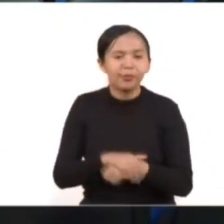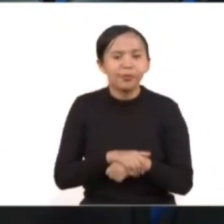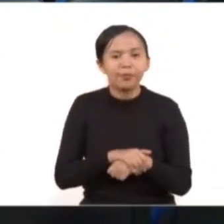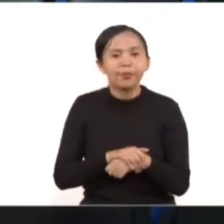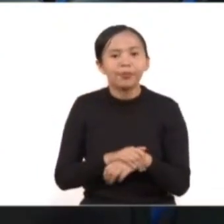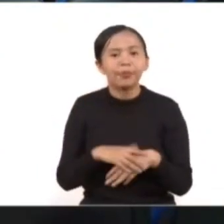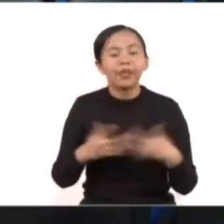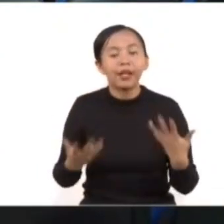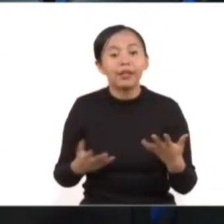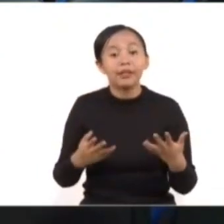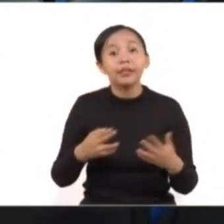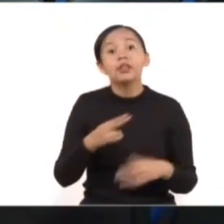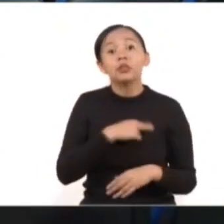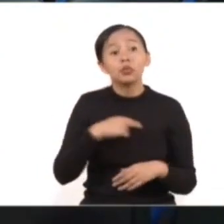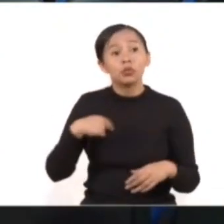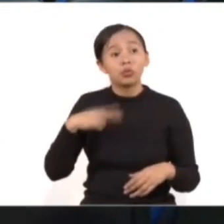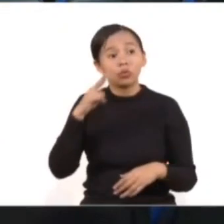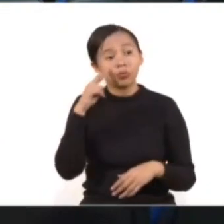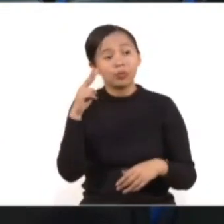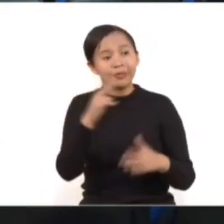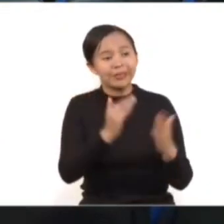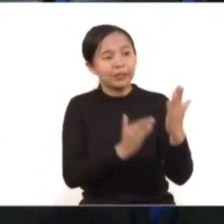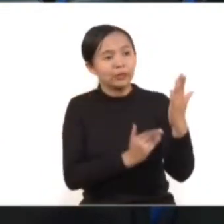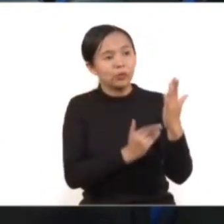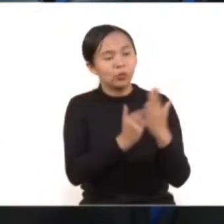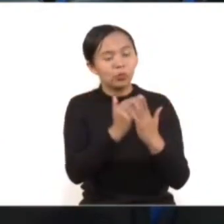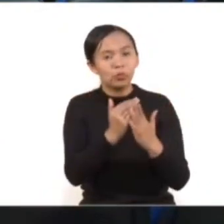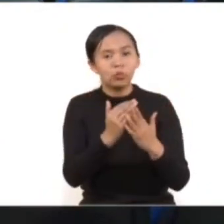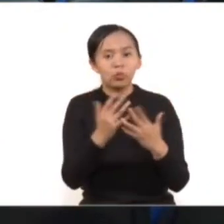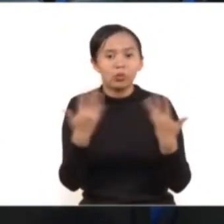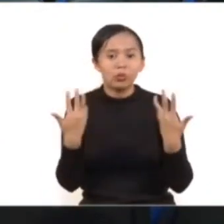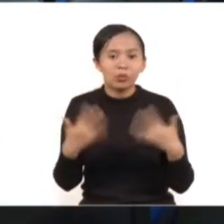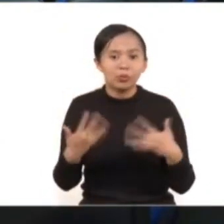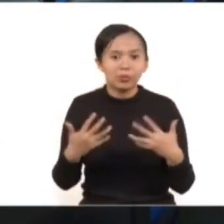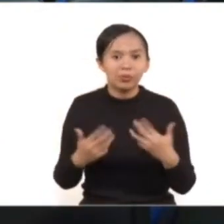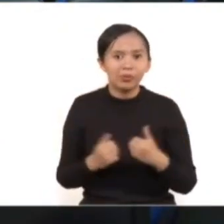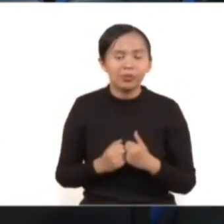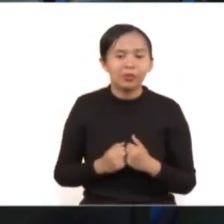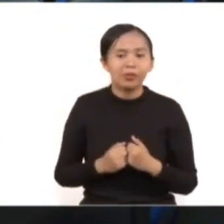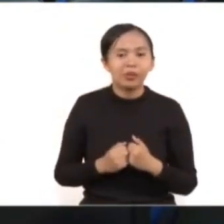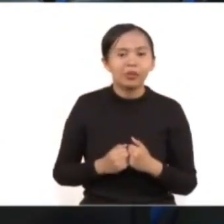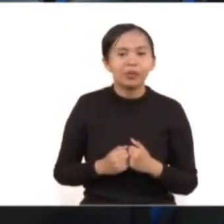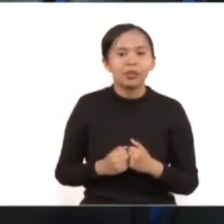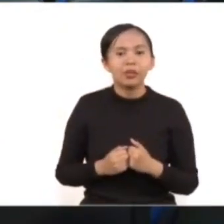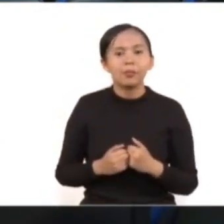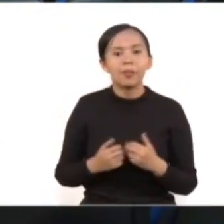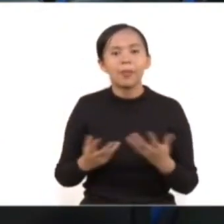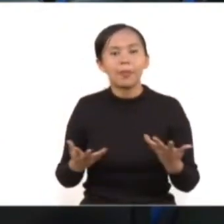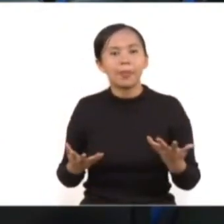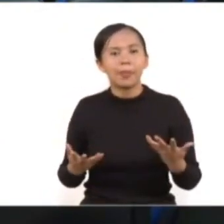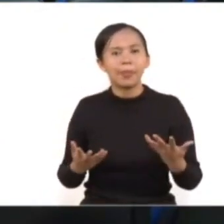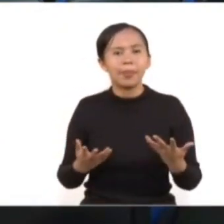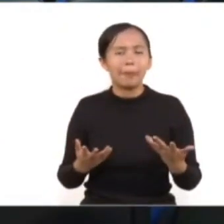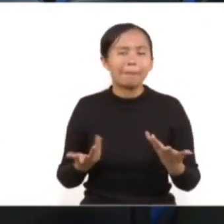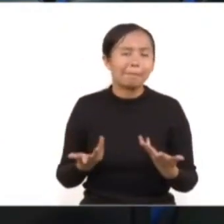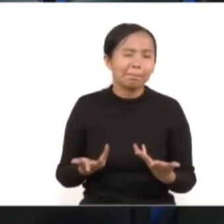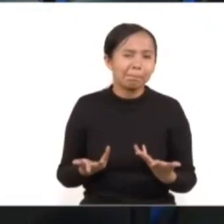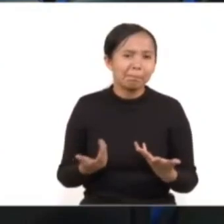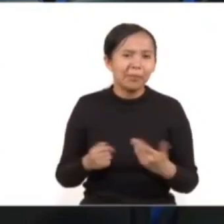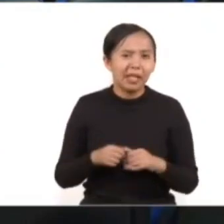avance que no solamente responde a una demanda o a una coyuntura, sino a un